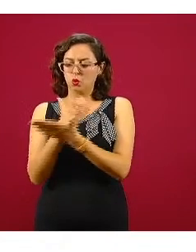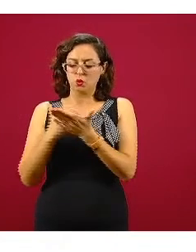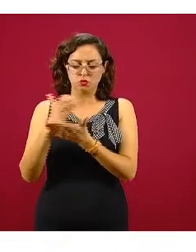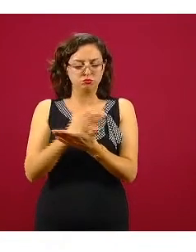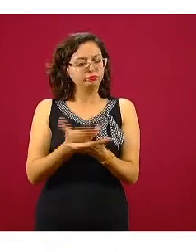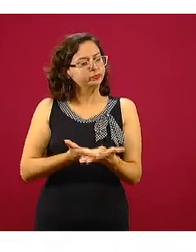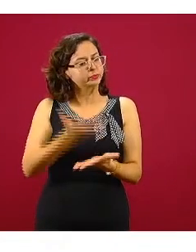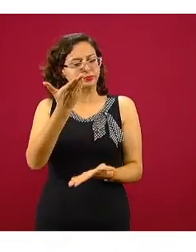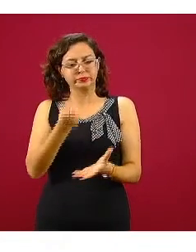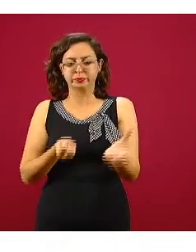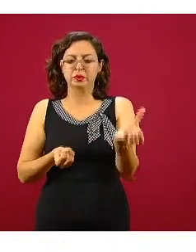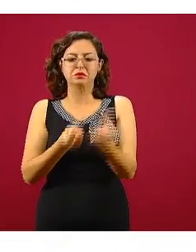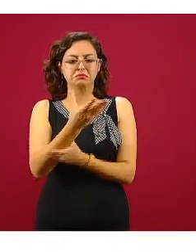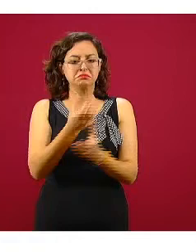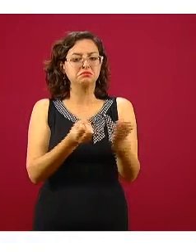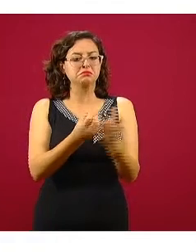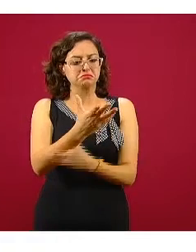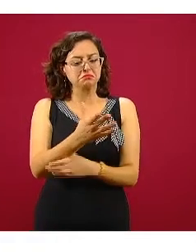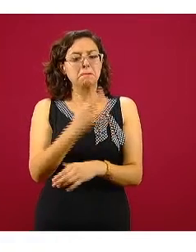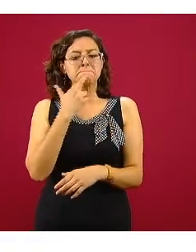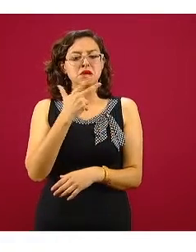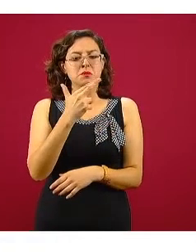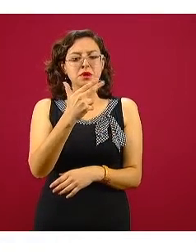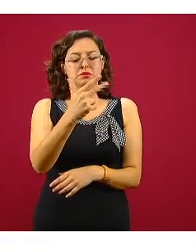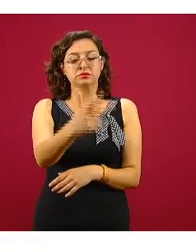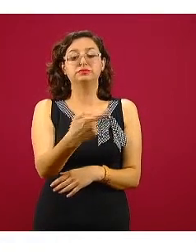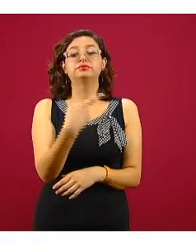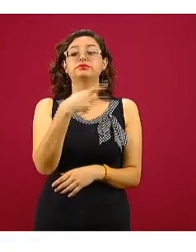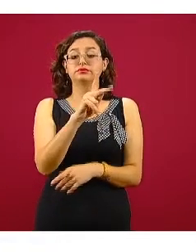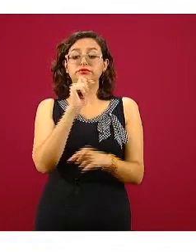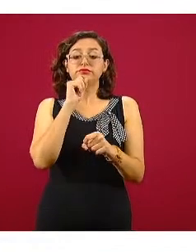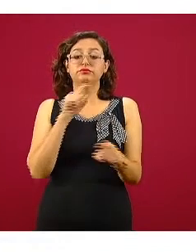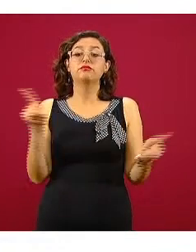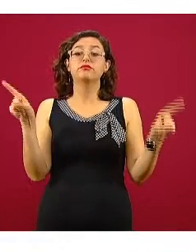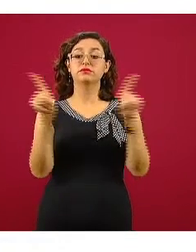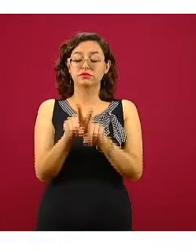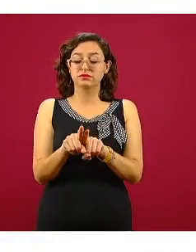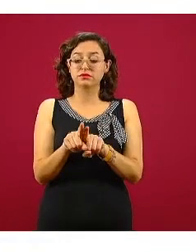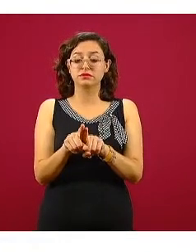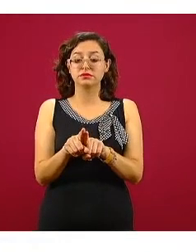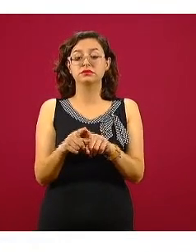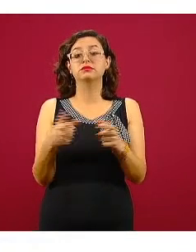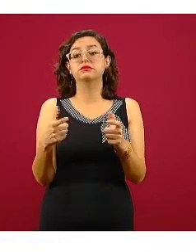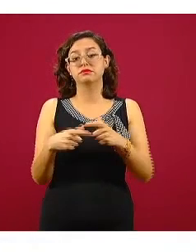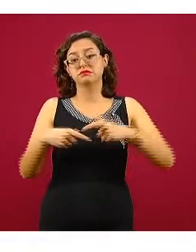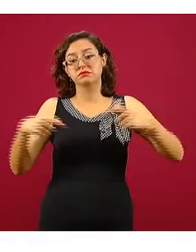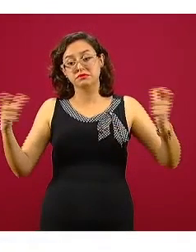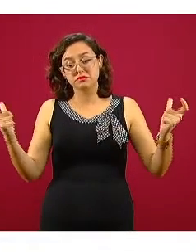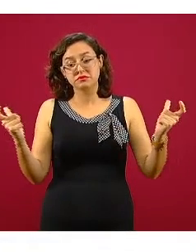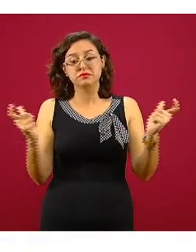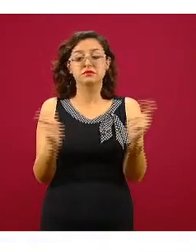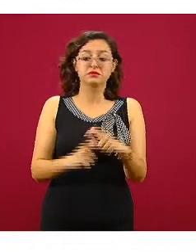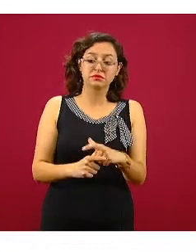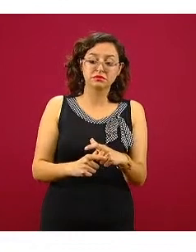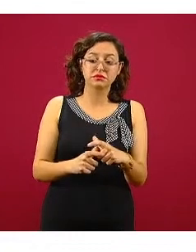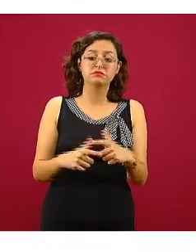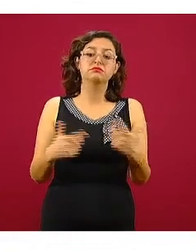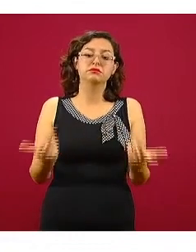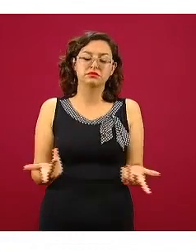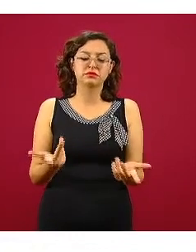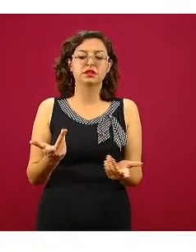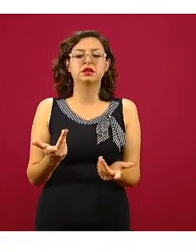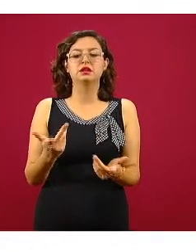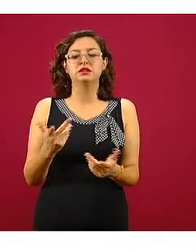de alta porque tienen mejoría clínica, pero también puede disminuir e incrementarse la disponibilidad gracias a los